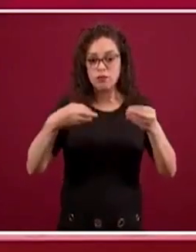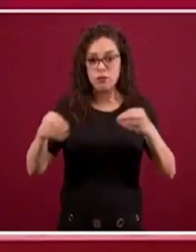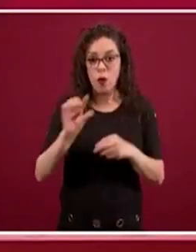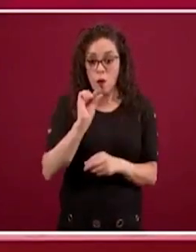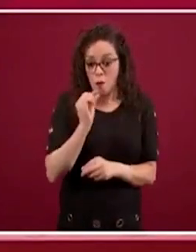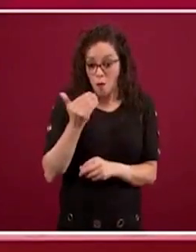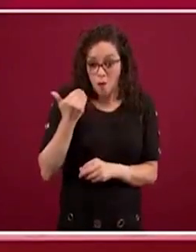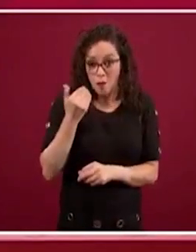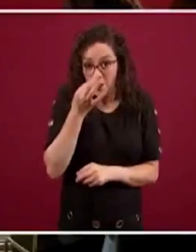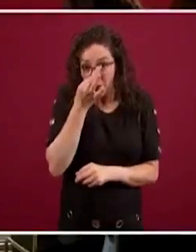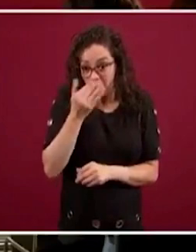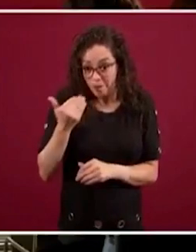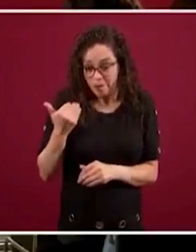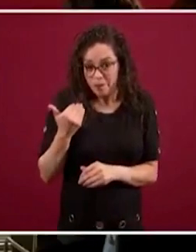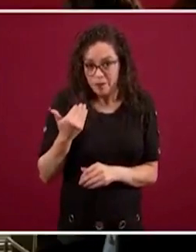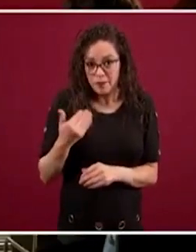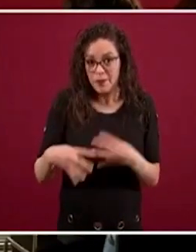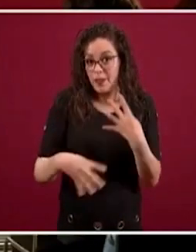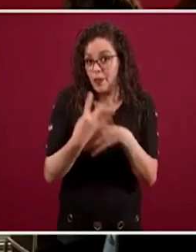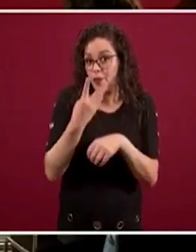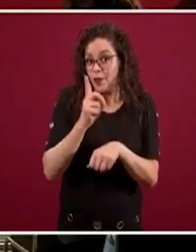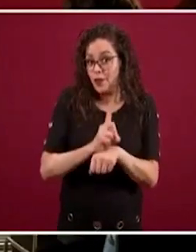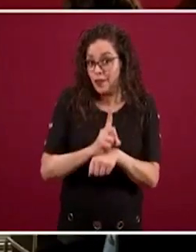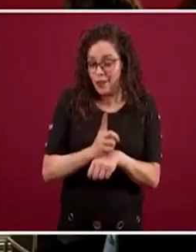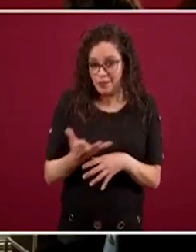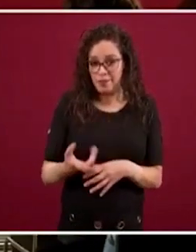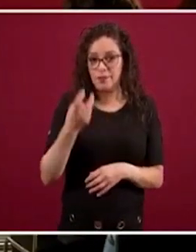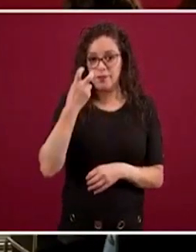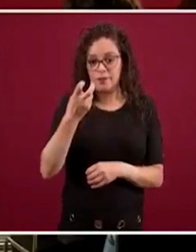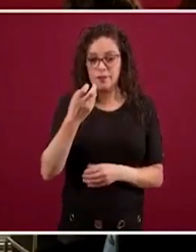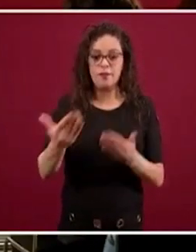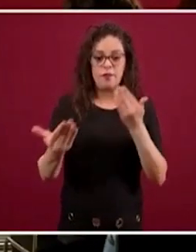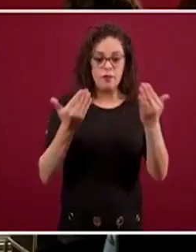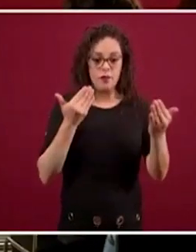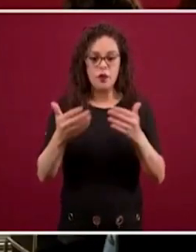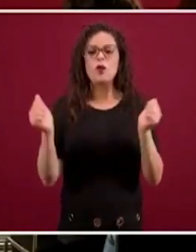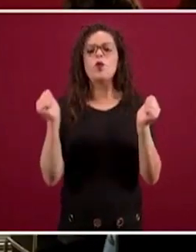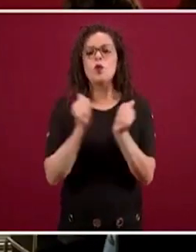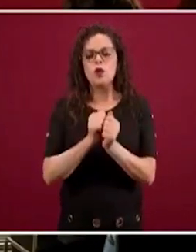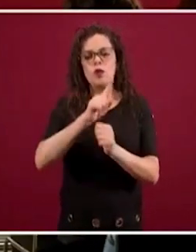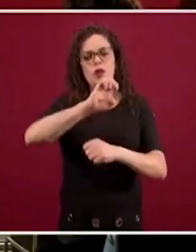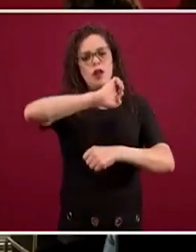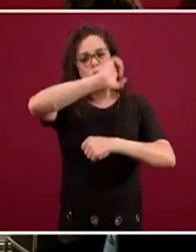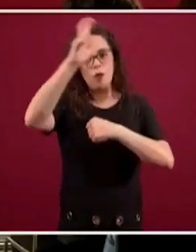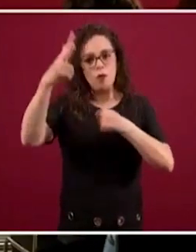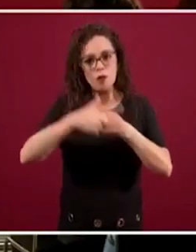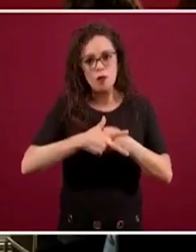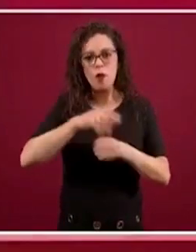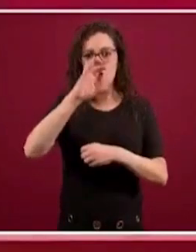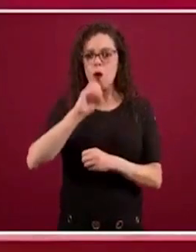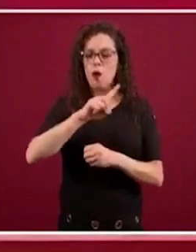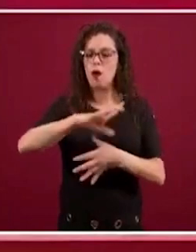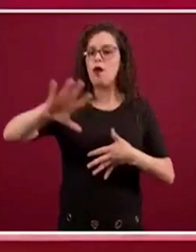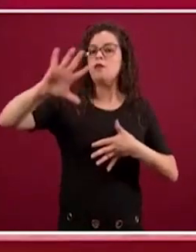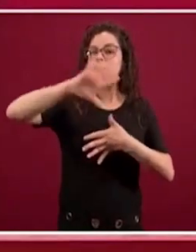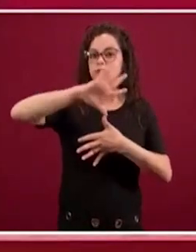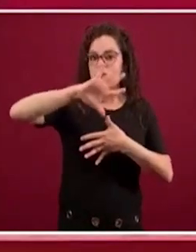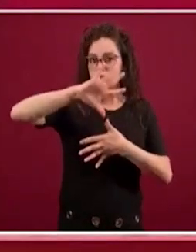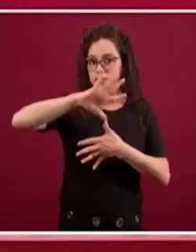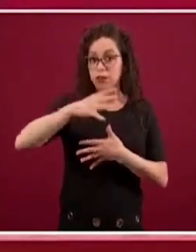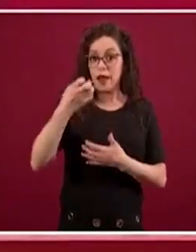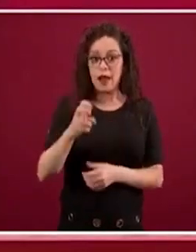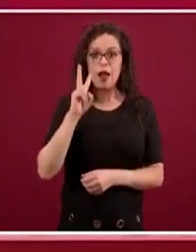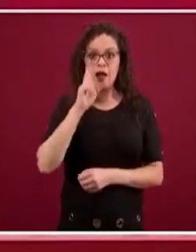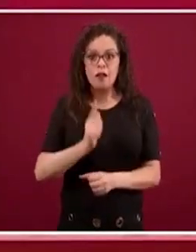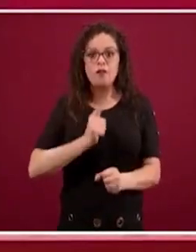vemos también en el gráfico cuando comparamos a Europa y cuando comparamos a la región de las Américas y vemos en dónde se está